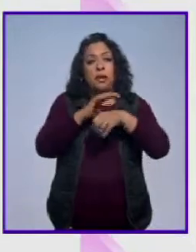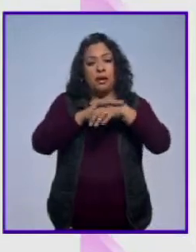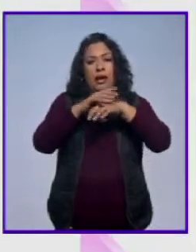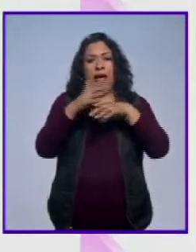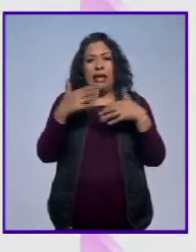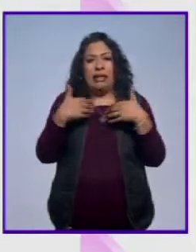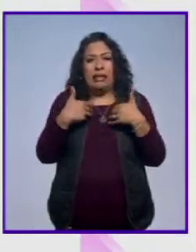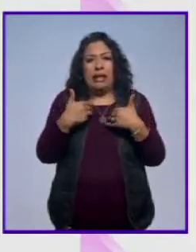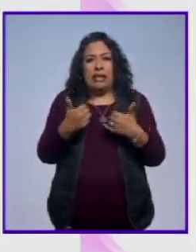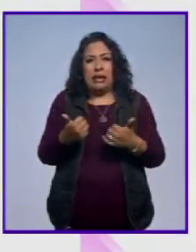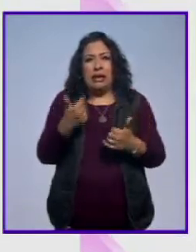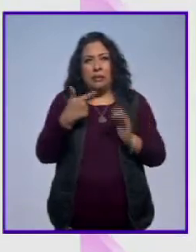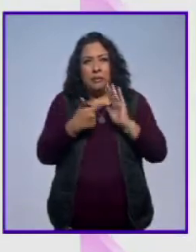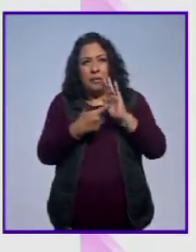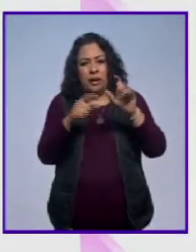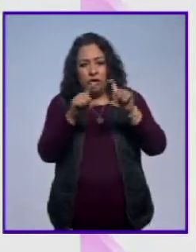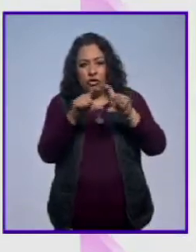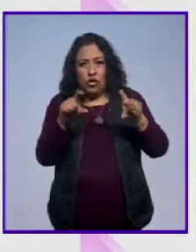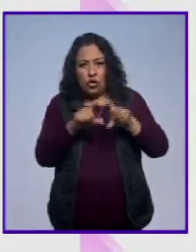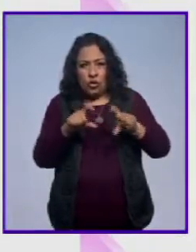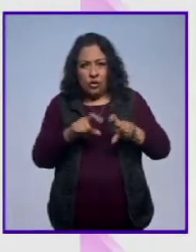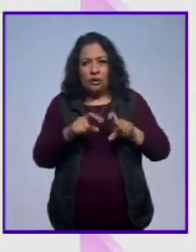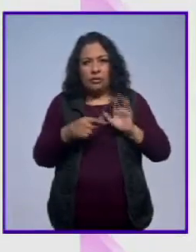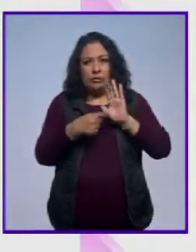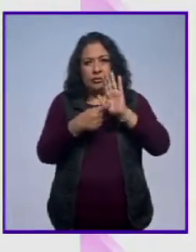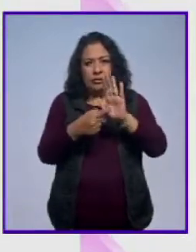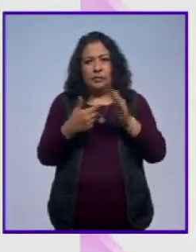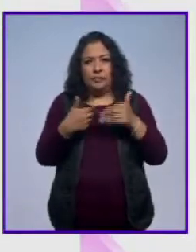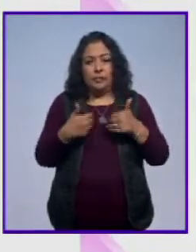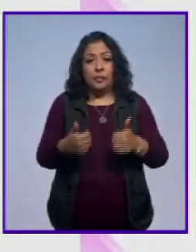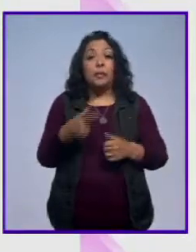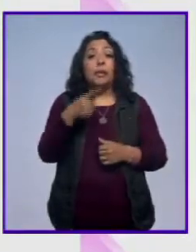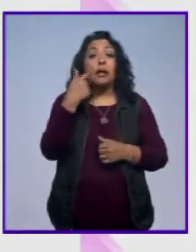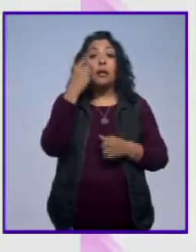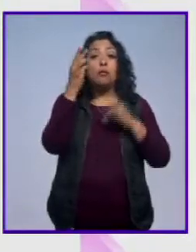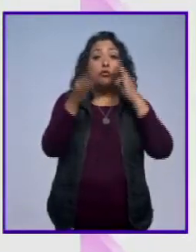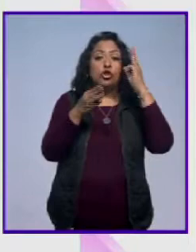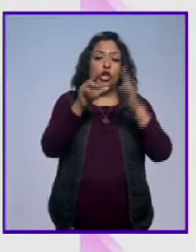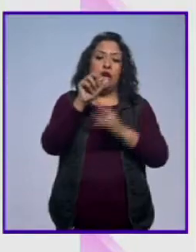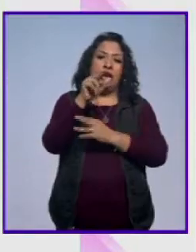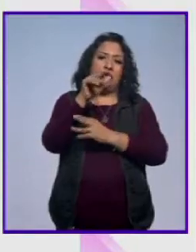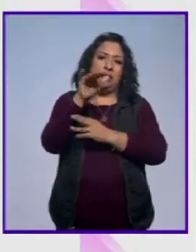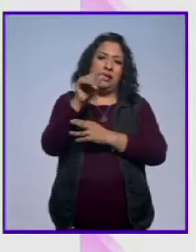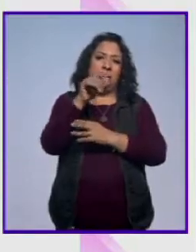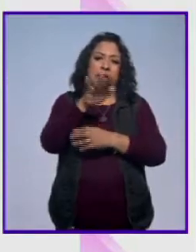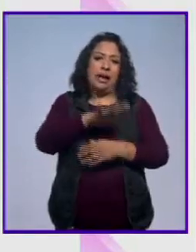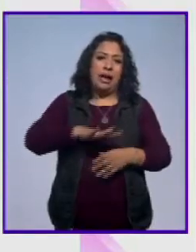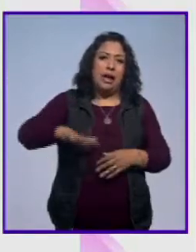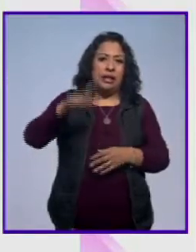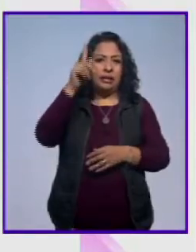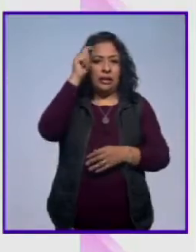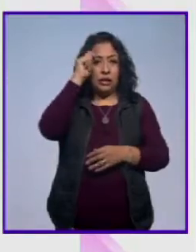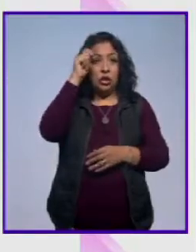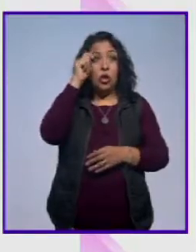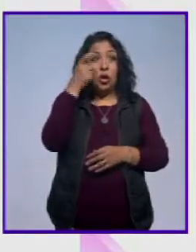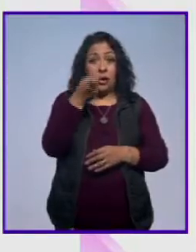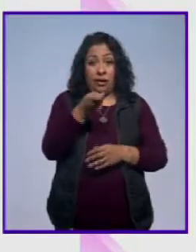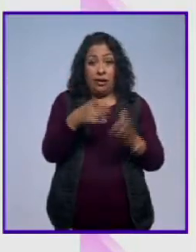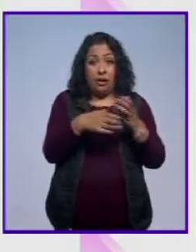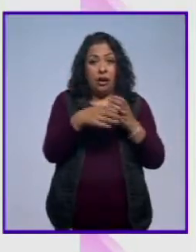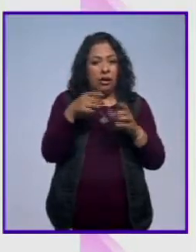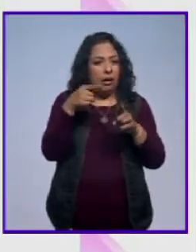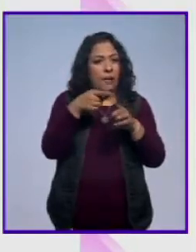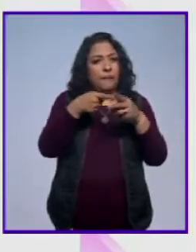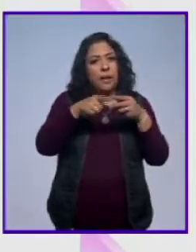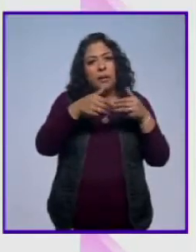interpretación, que es lo que vemos en los textos de sala aquí. Lo que busca el Museo Animista del Lago de Texcoco es que estas piezas se conviertan en el